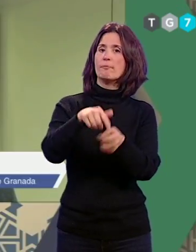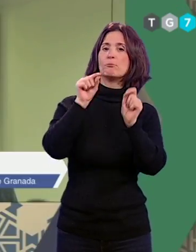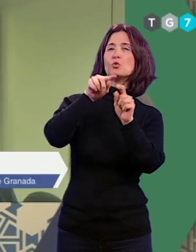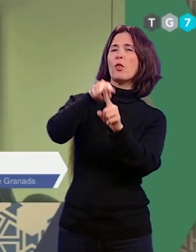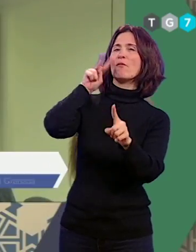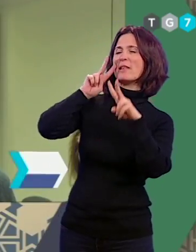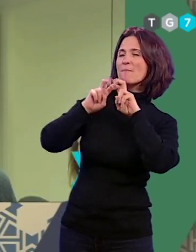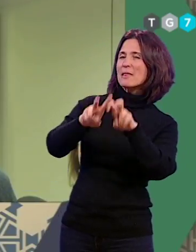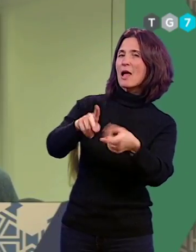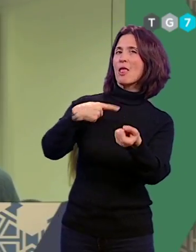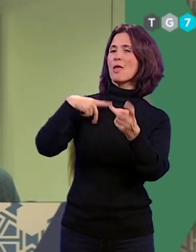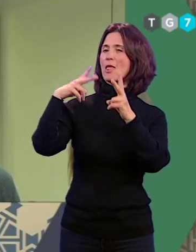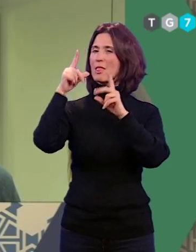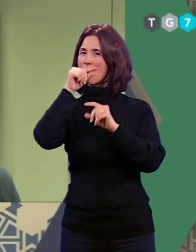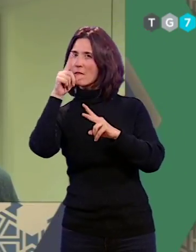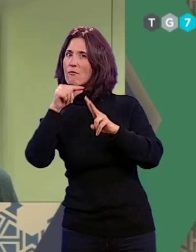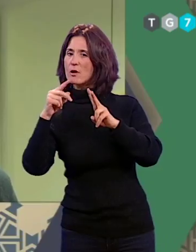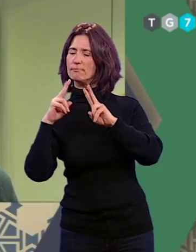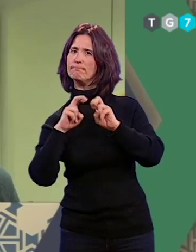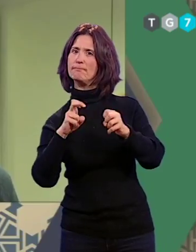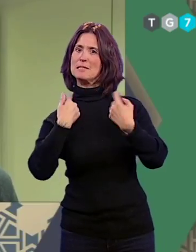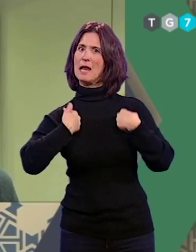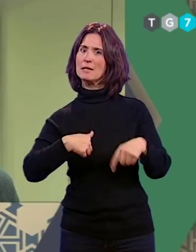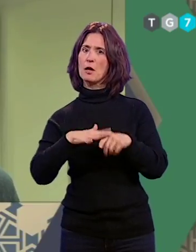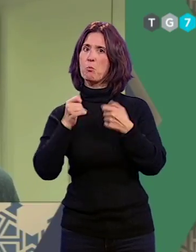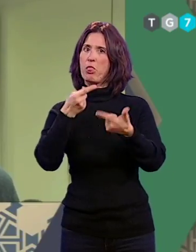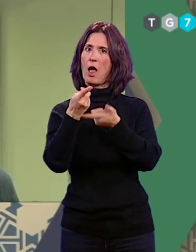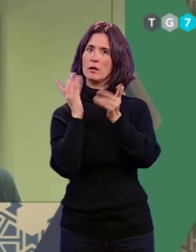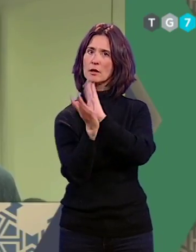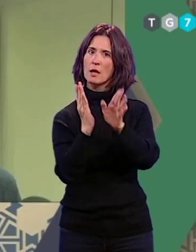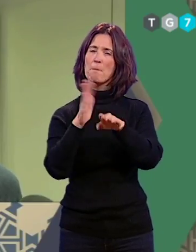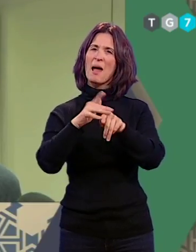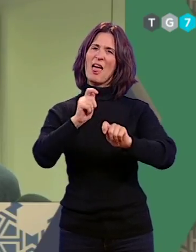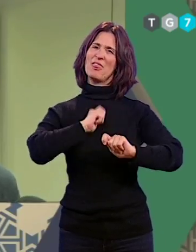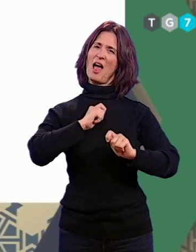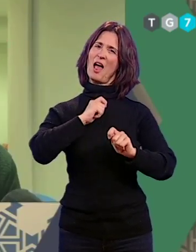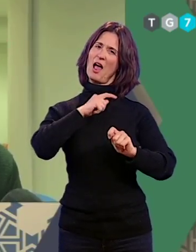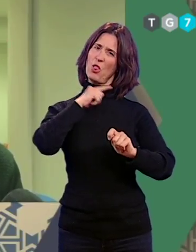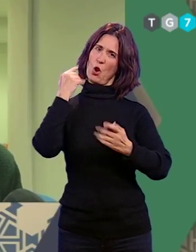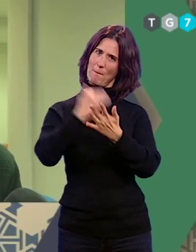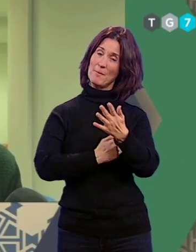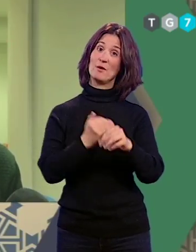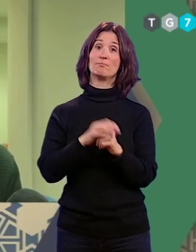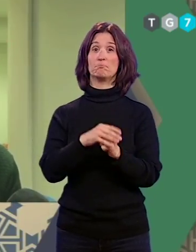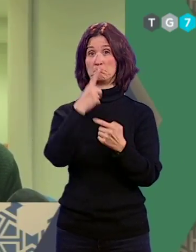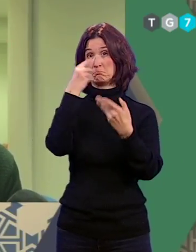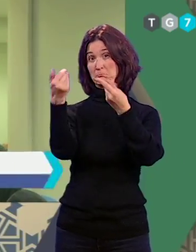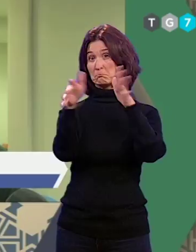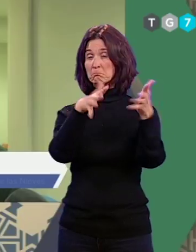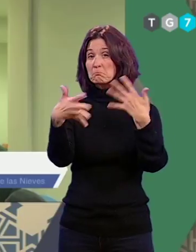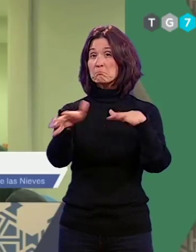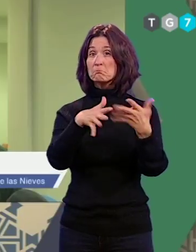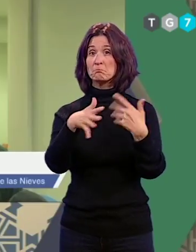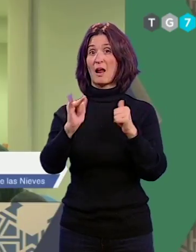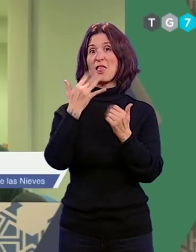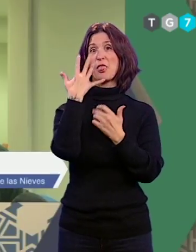asistencia sanitaria y que puedan recibir algún tipo de tratamiento para aliviar o mejorar esos síntomas. En las estimaciones que hemos hecho teniendo en cuenta